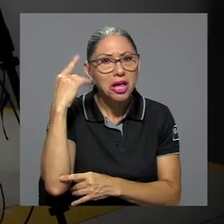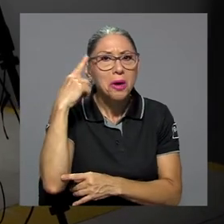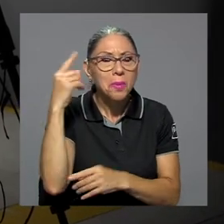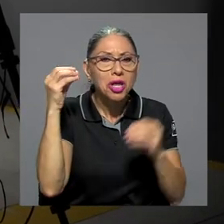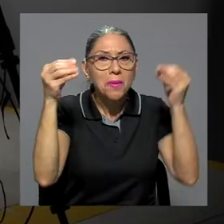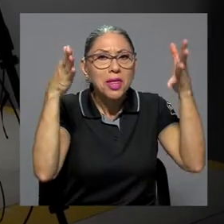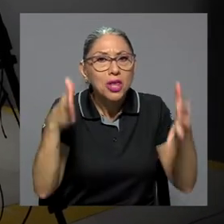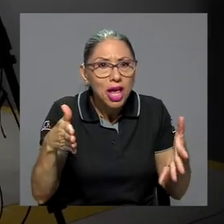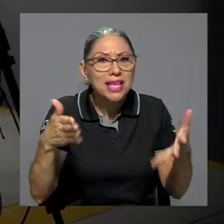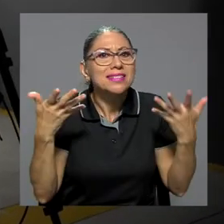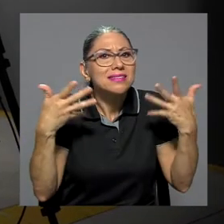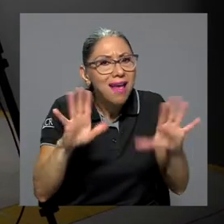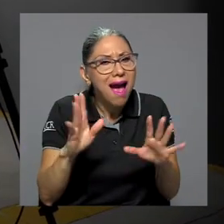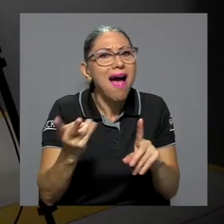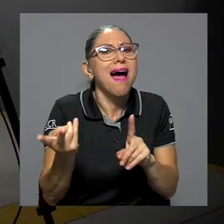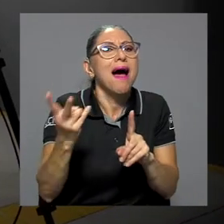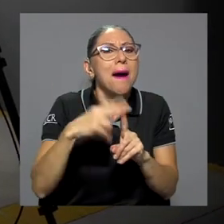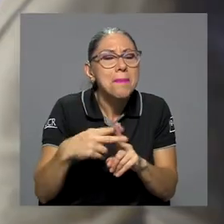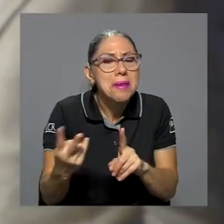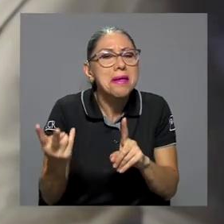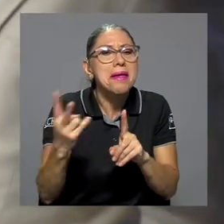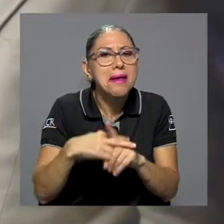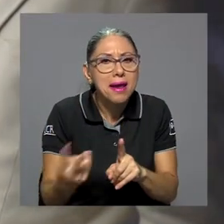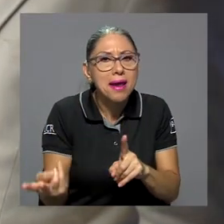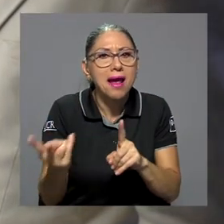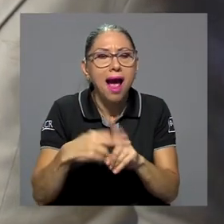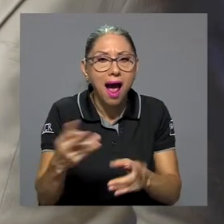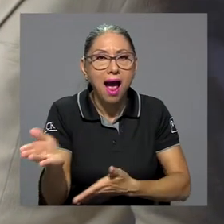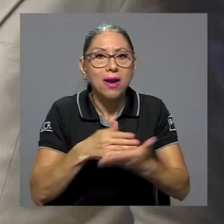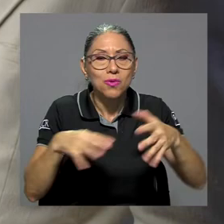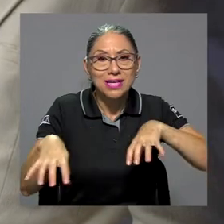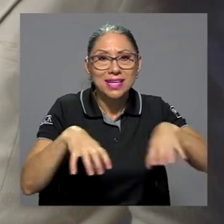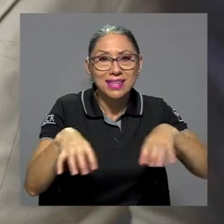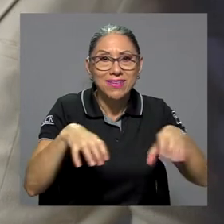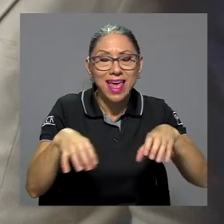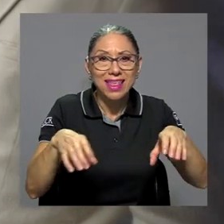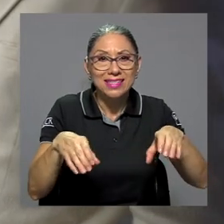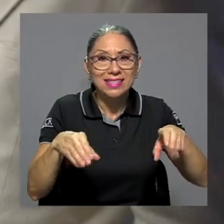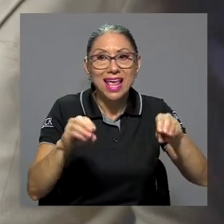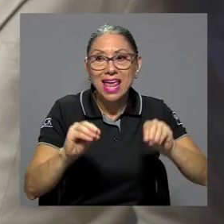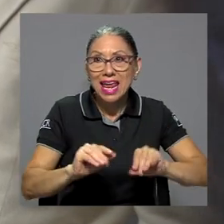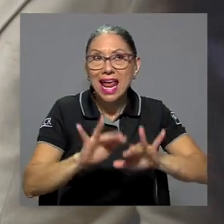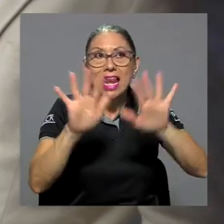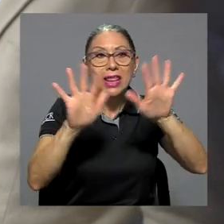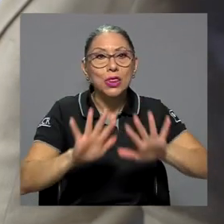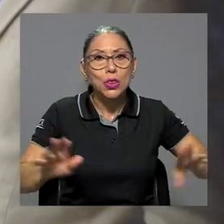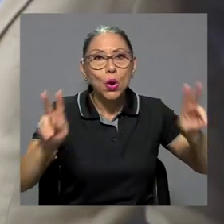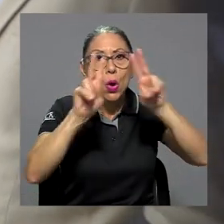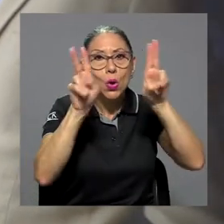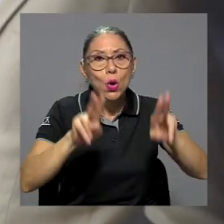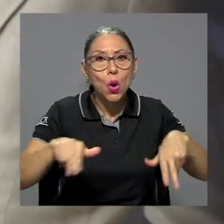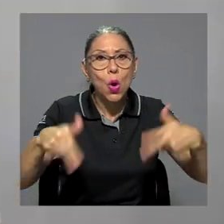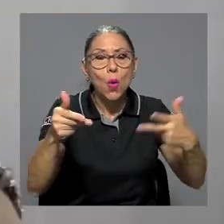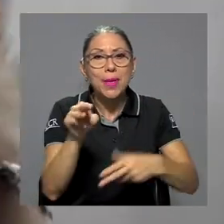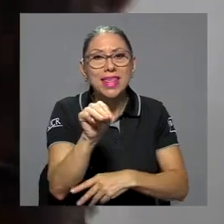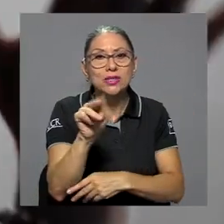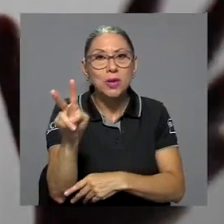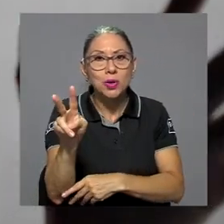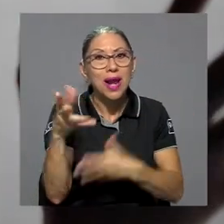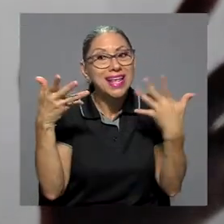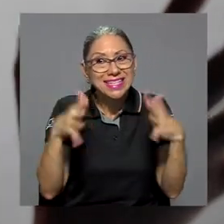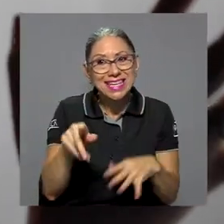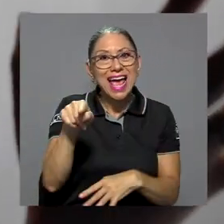personal docente venía aplicando, por decir así, algunas actividades en el entorno de Mediación Virtual, entonces ya eso es híbrido.